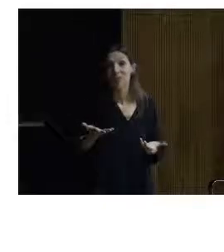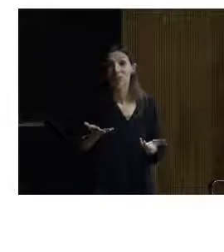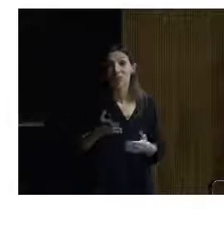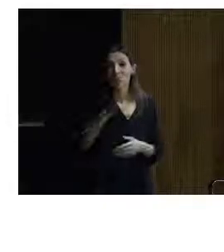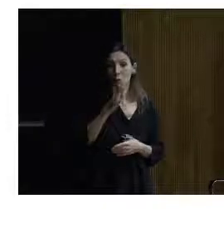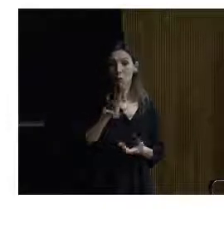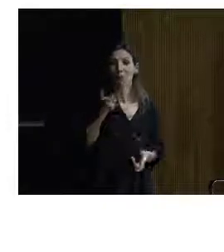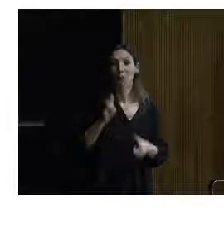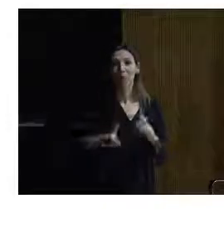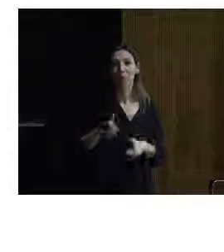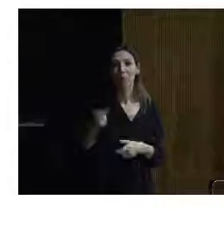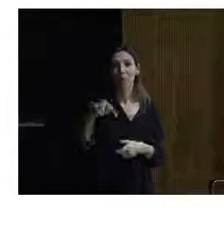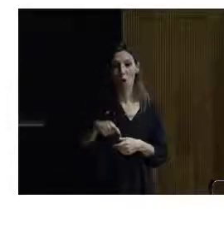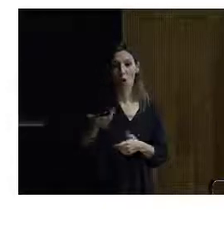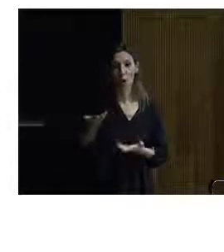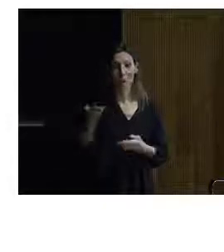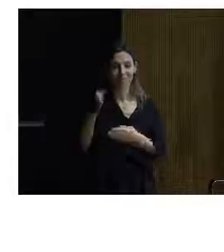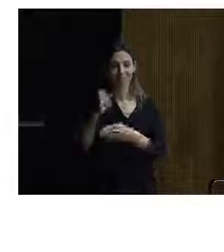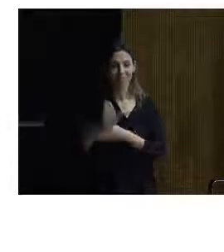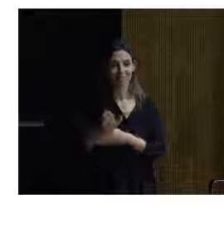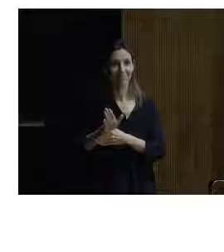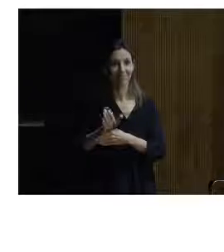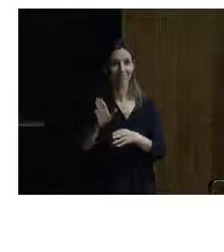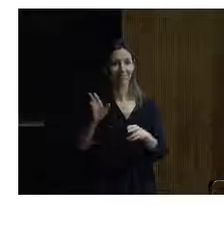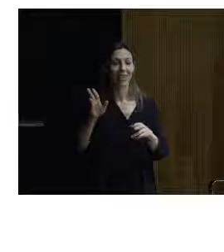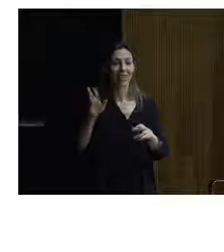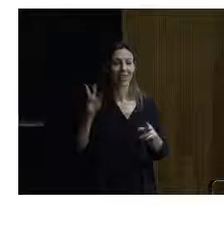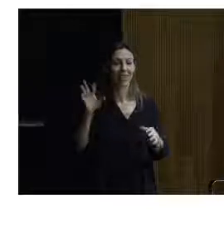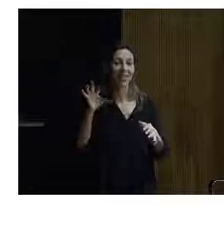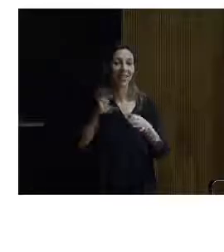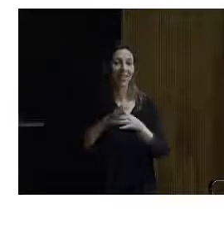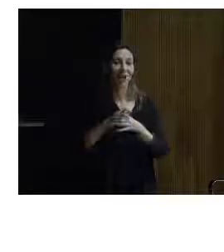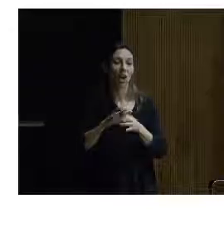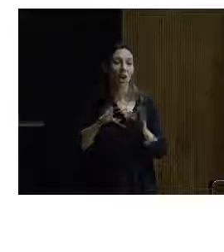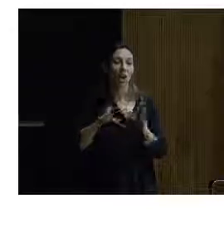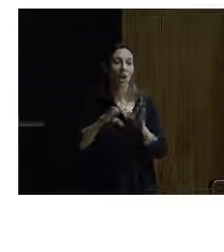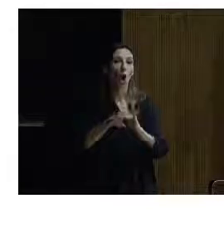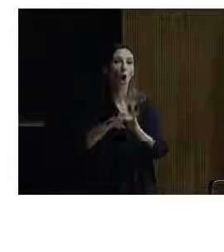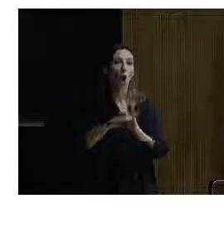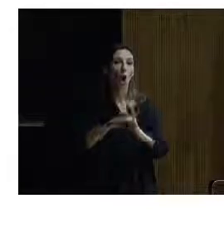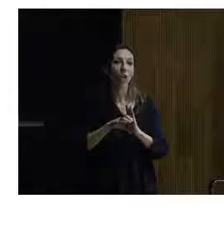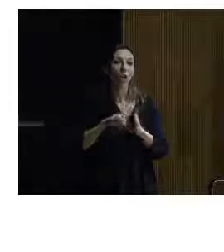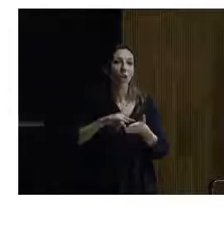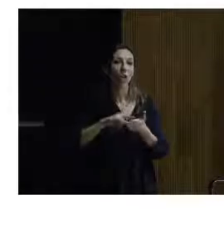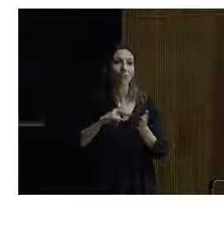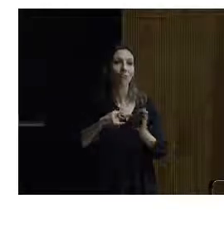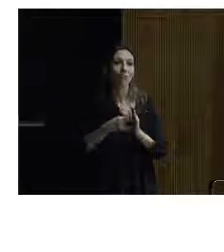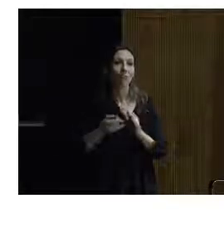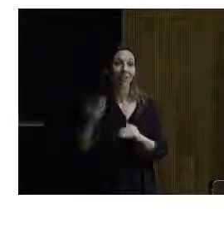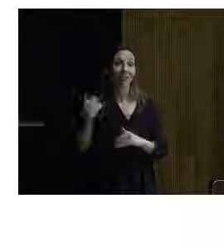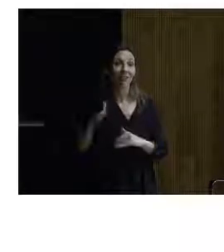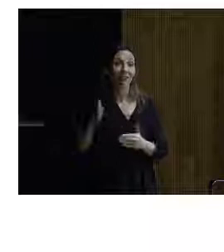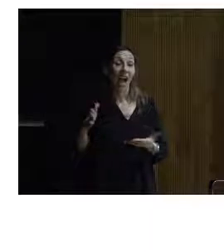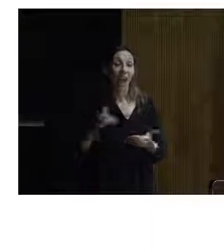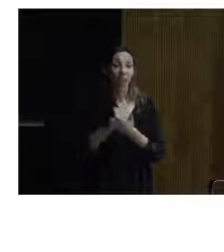están a la derecha, en relación con el Código Técnico, que nos ha puesto en vereda a todos. Ya no estamos haciendo